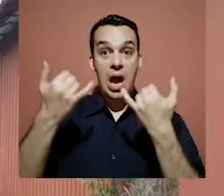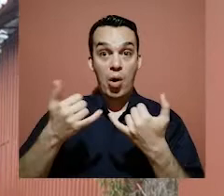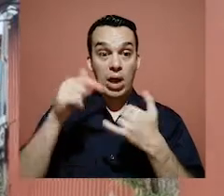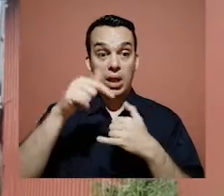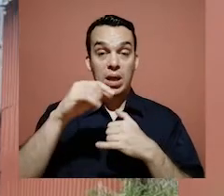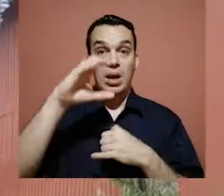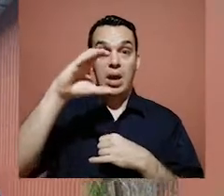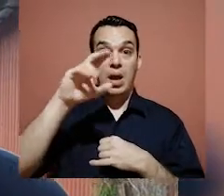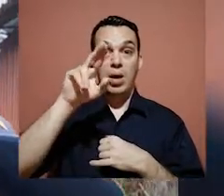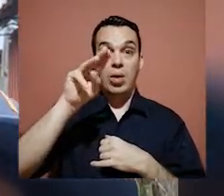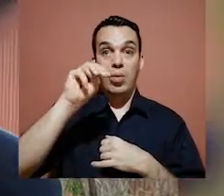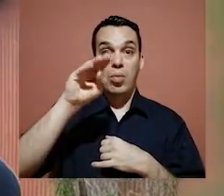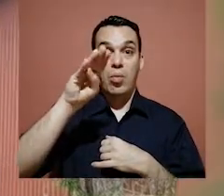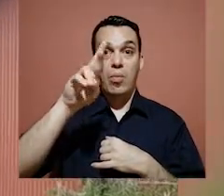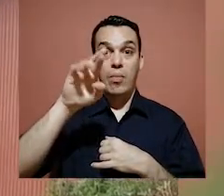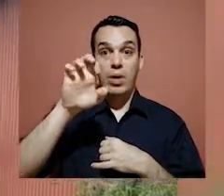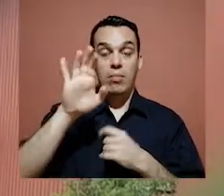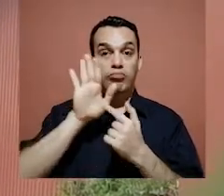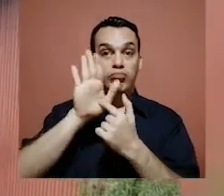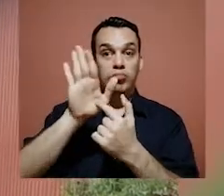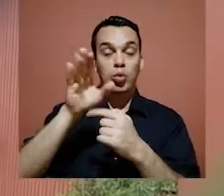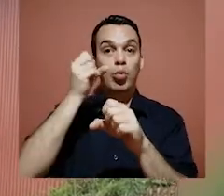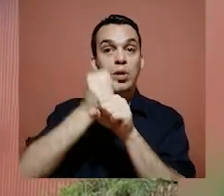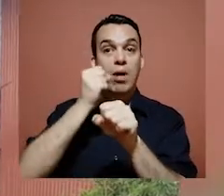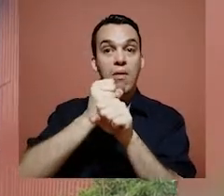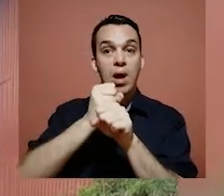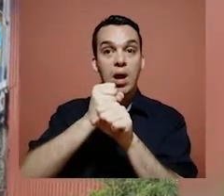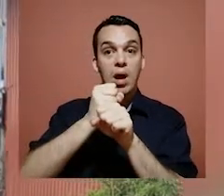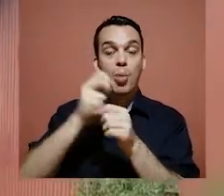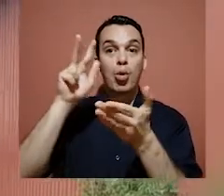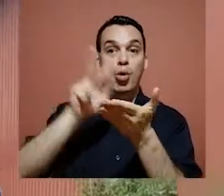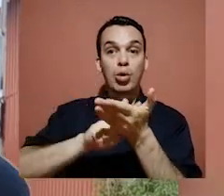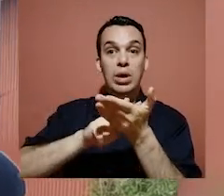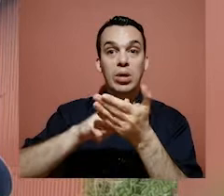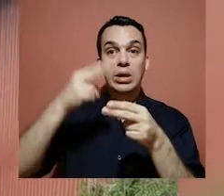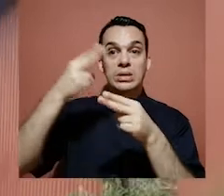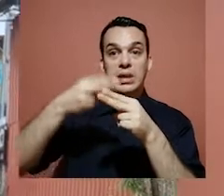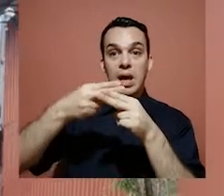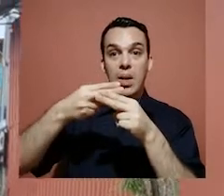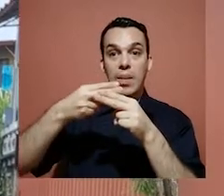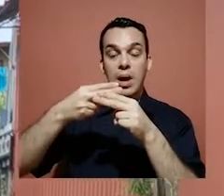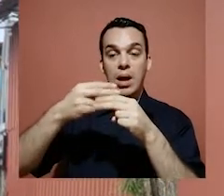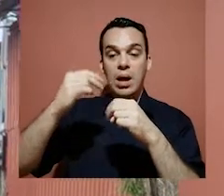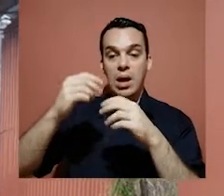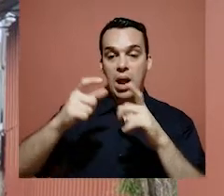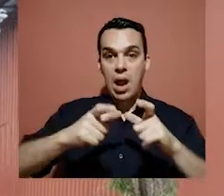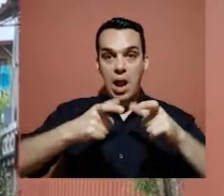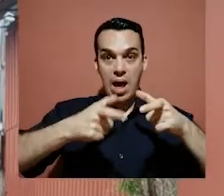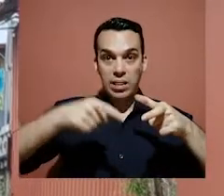Estamos aquí en la cumbre reportando un trabajo que estamos haciendo por contrato que se llama levantamiento de tapas.